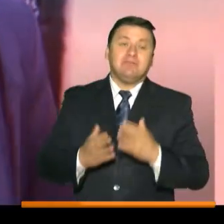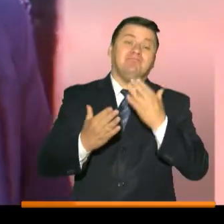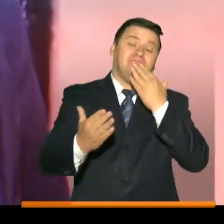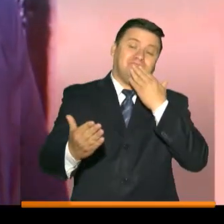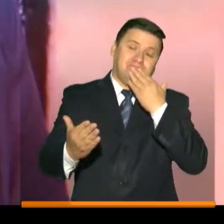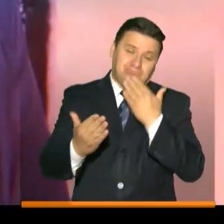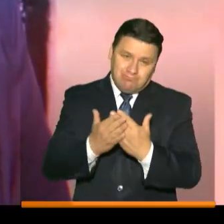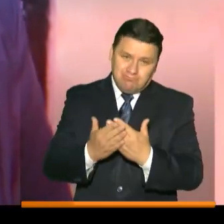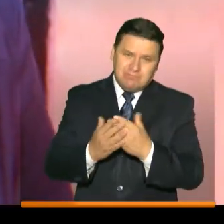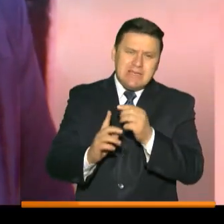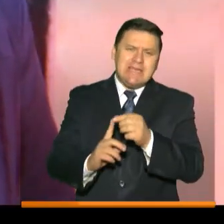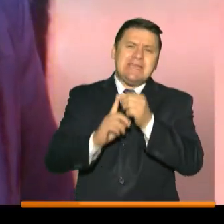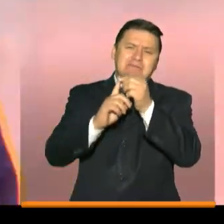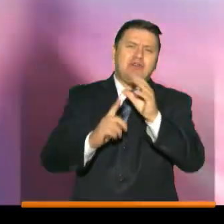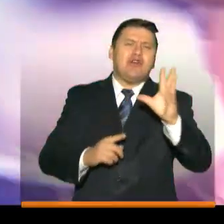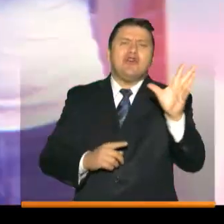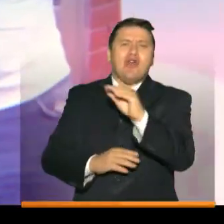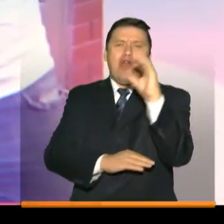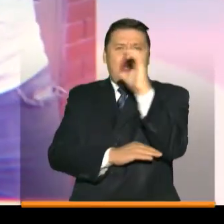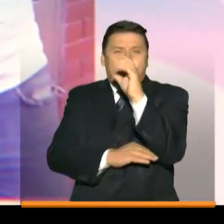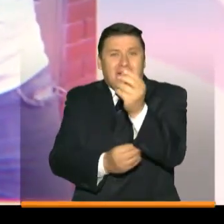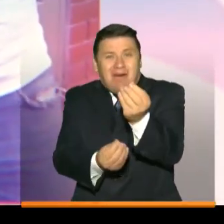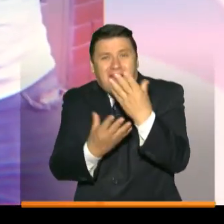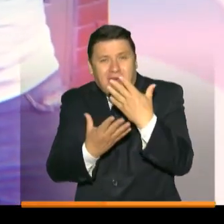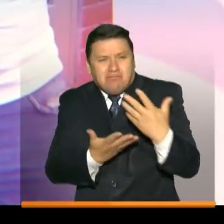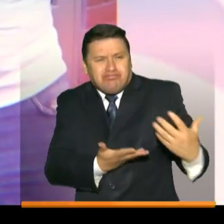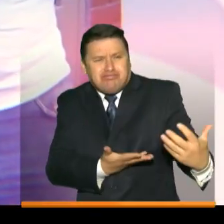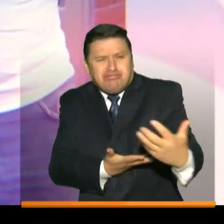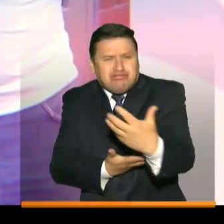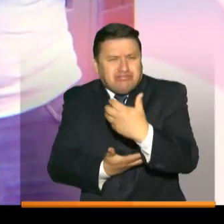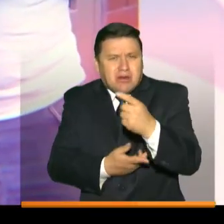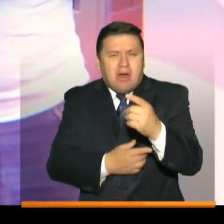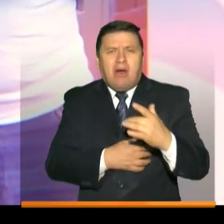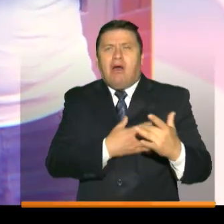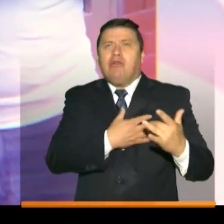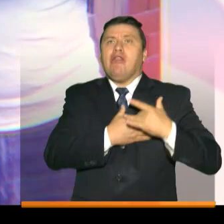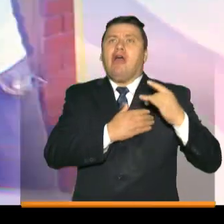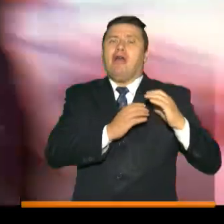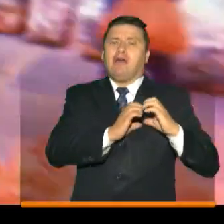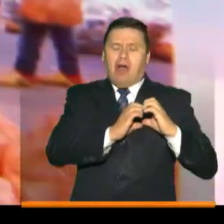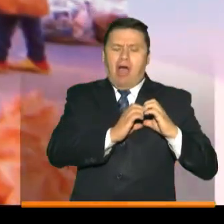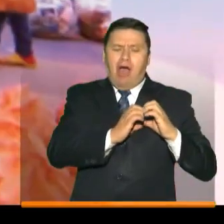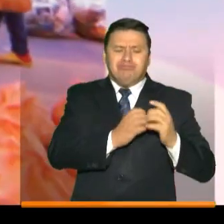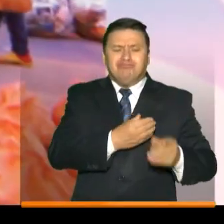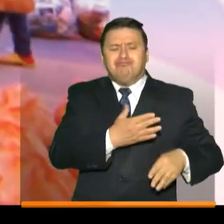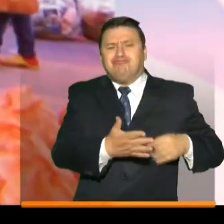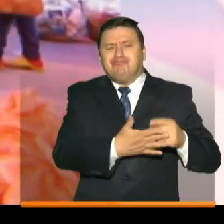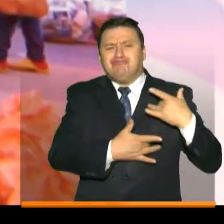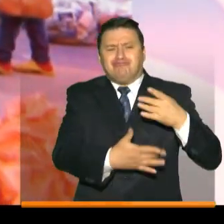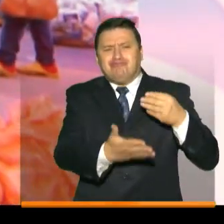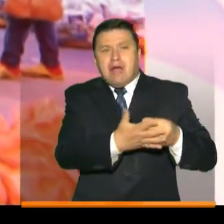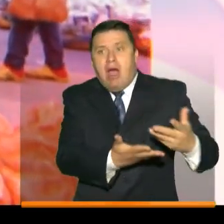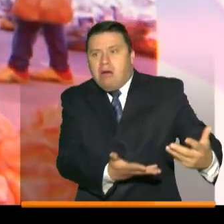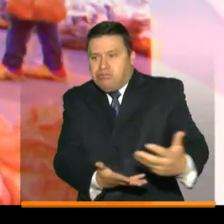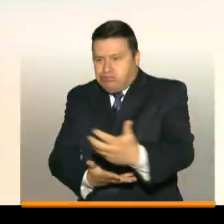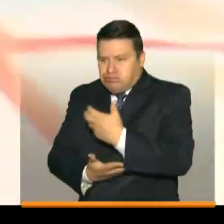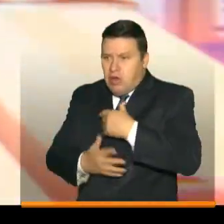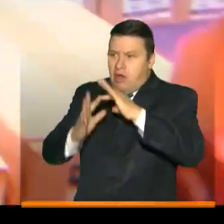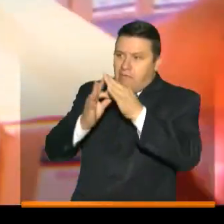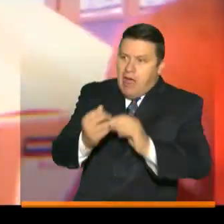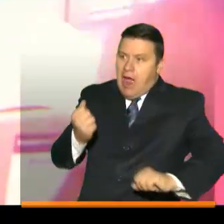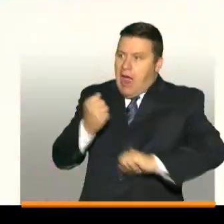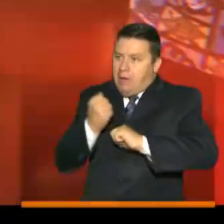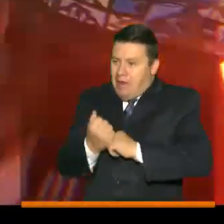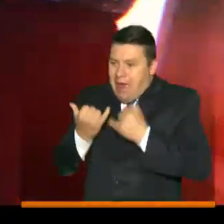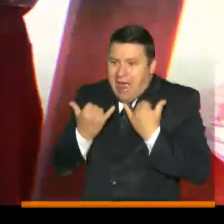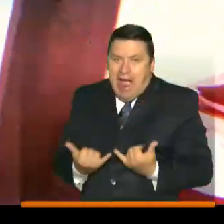Agradecimiento muy especial a todos los colombianos que se han tocado el corazón y han apoyado a todas las familias que están ahorita en este